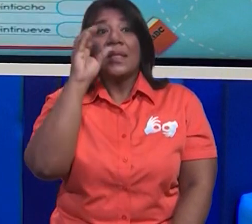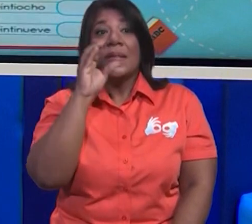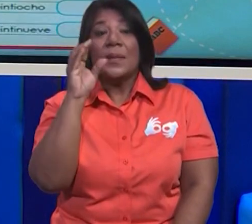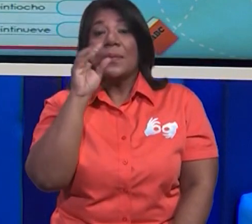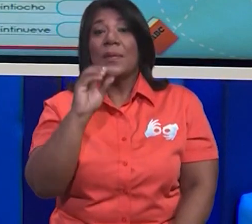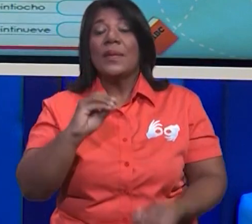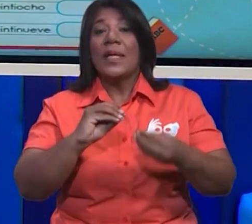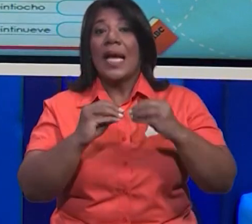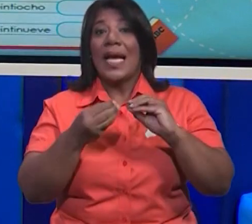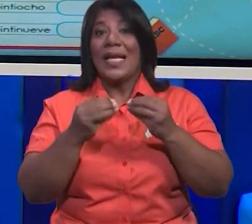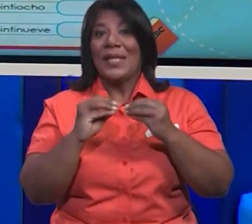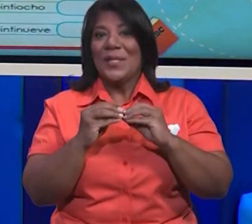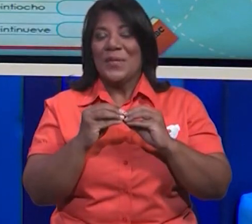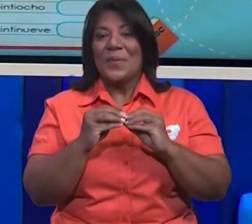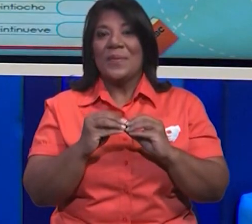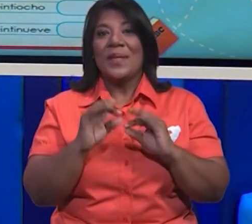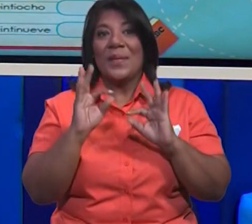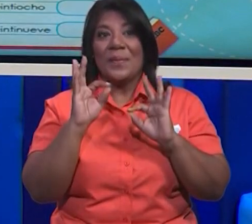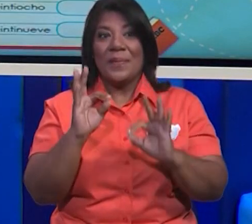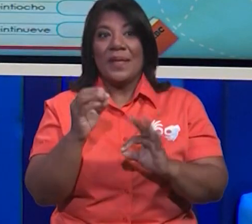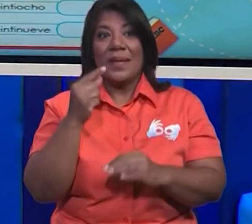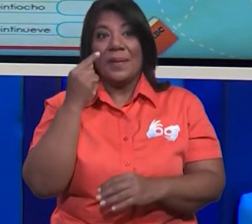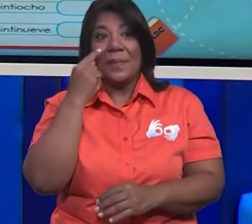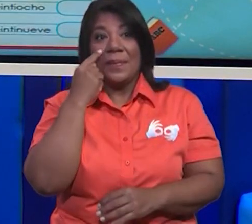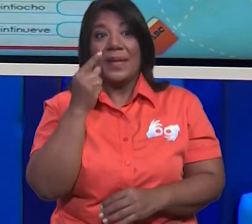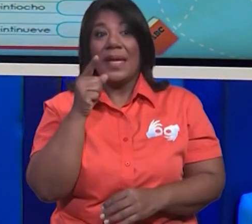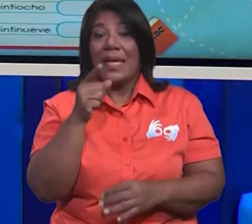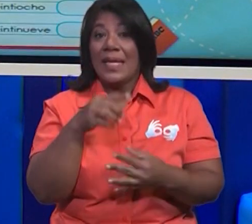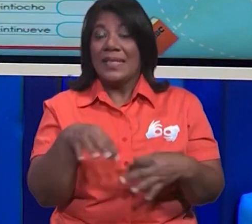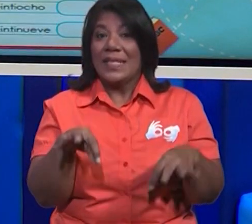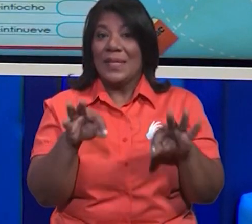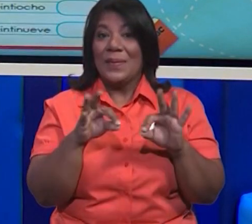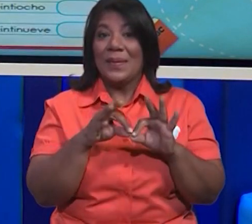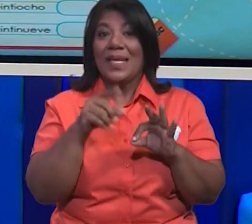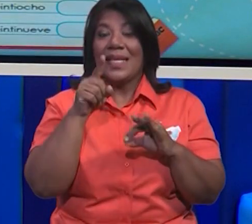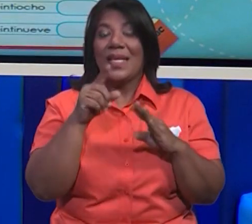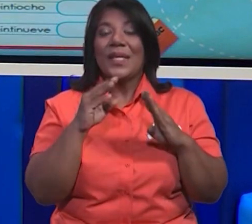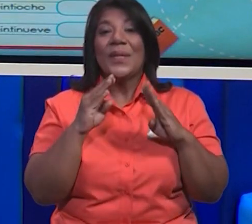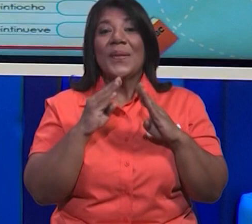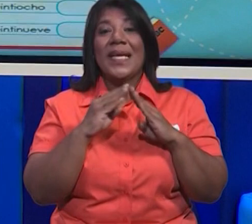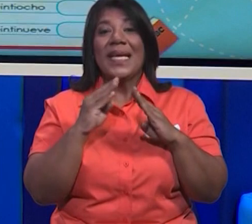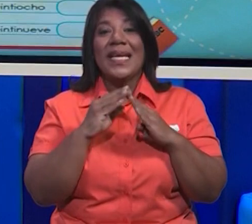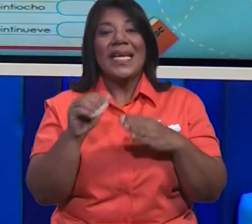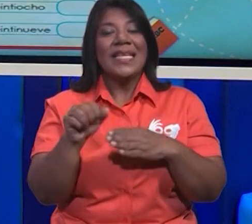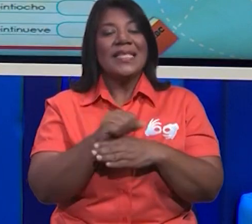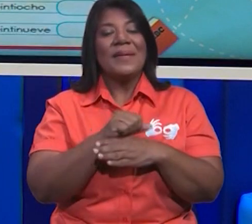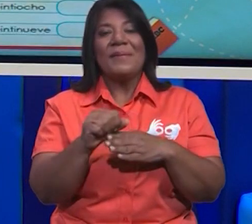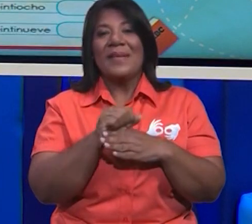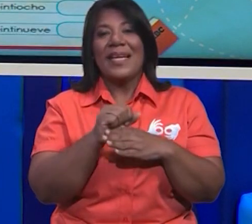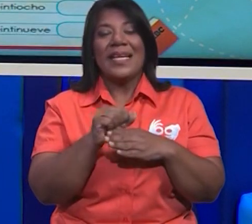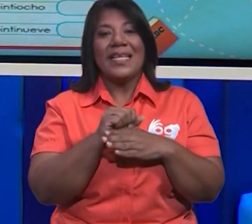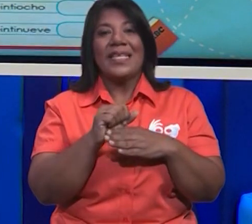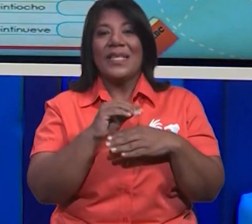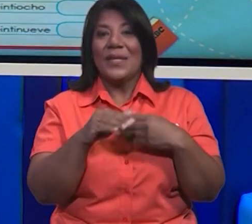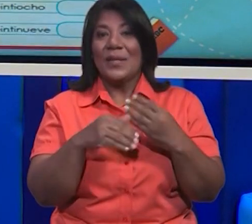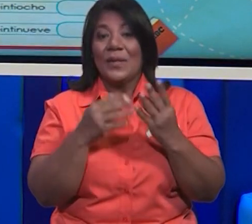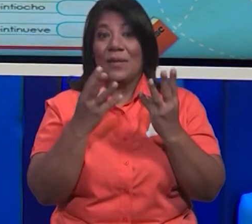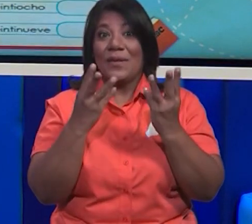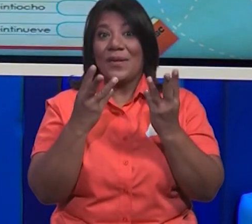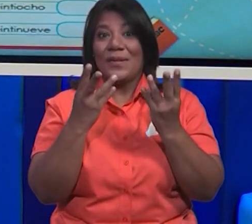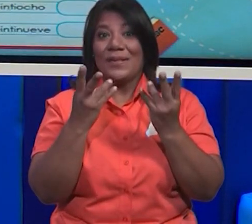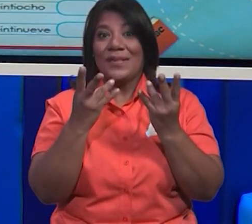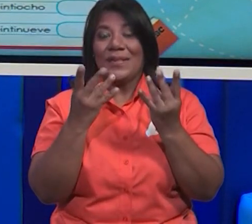el número correspondiente. ¿Ves? Por eso es importante que tú en casa sigas practicando los conteos de las